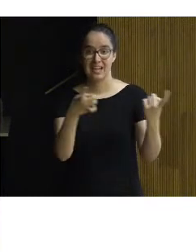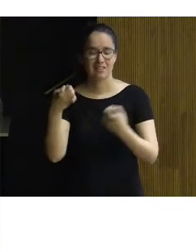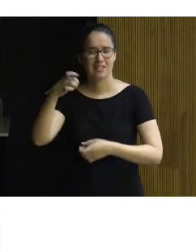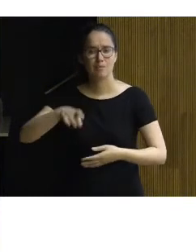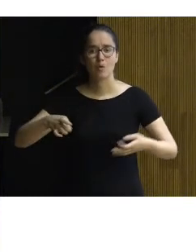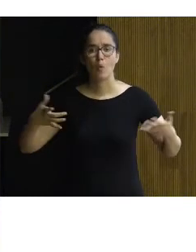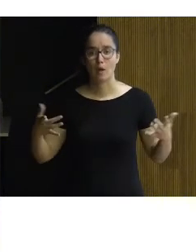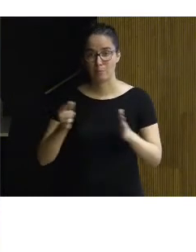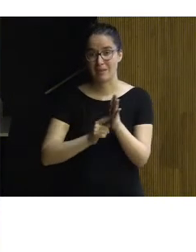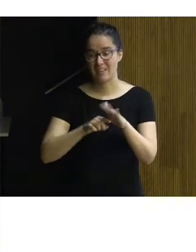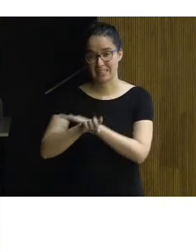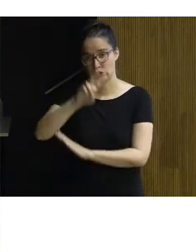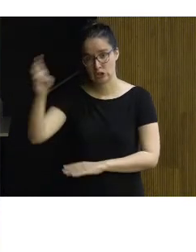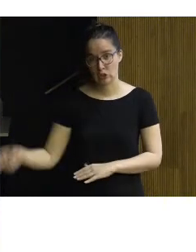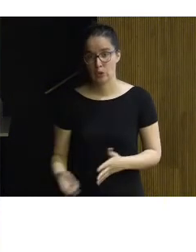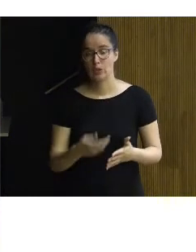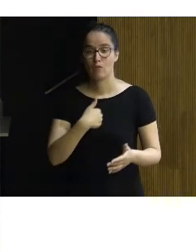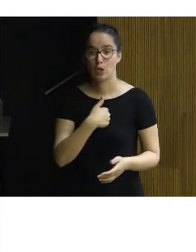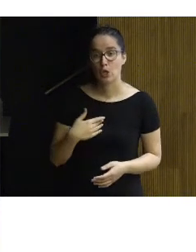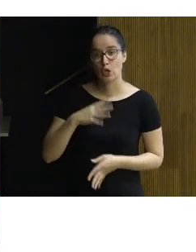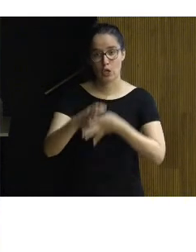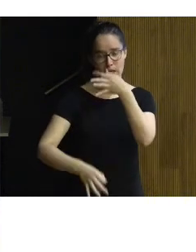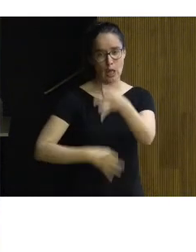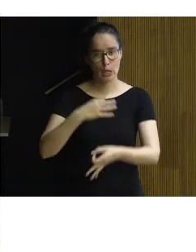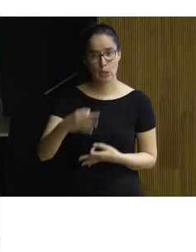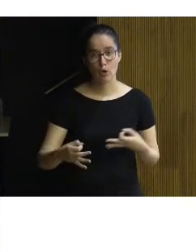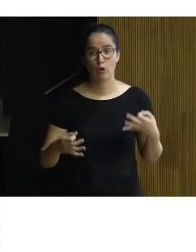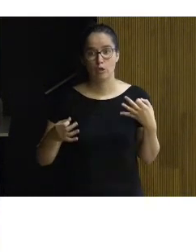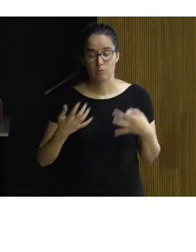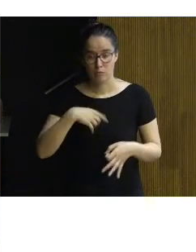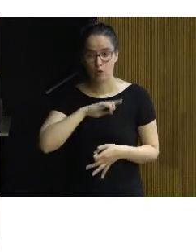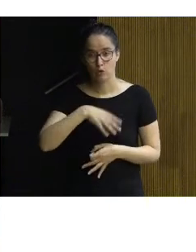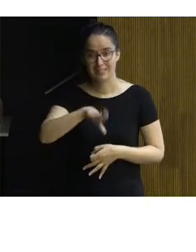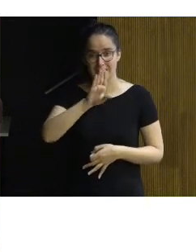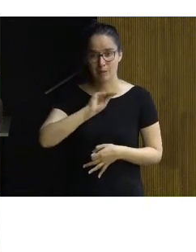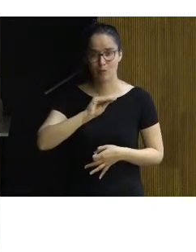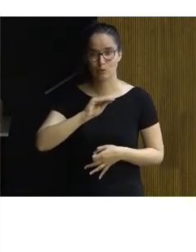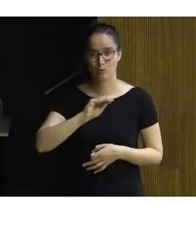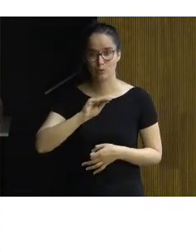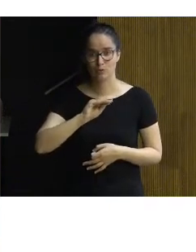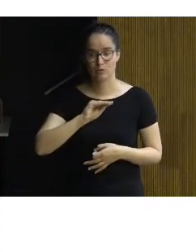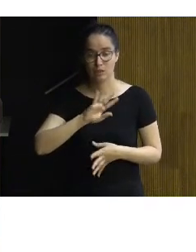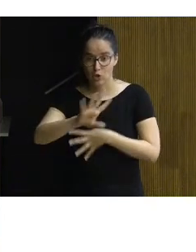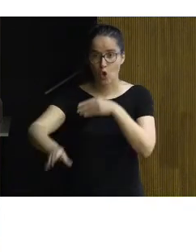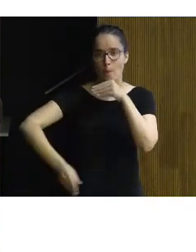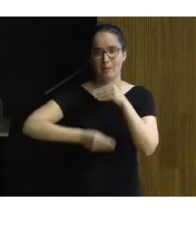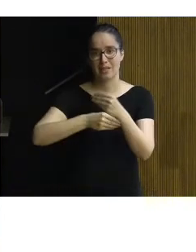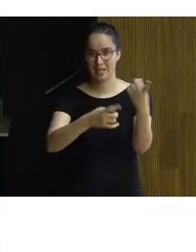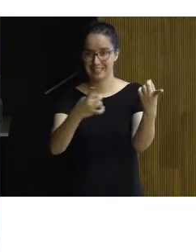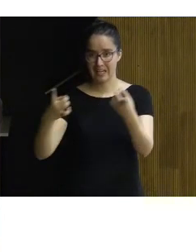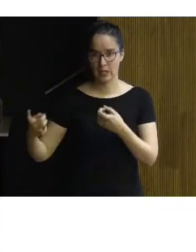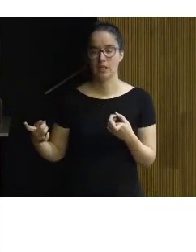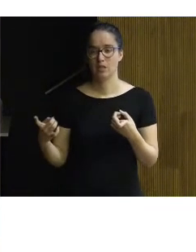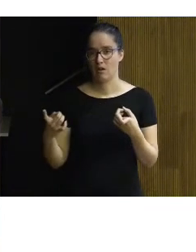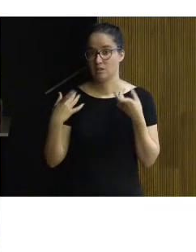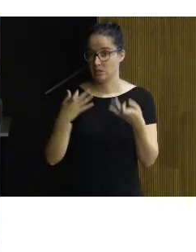otras medidas de gestión, de función, de organización y nosotros lo entendemos que son complementarias, necesarias en